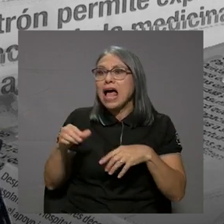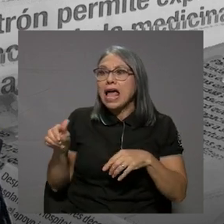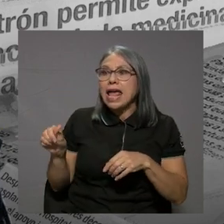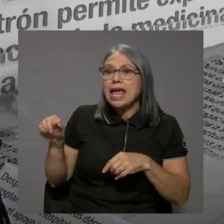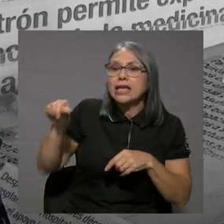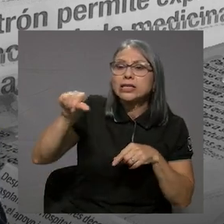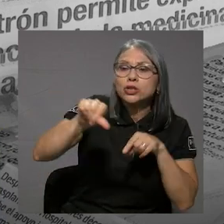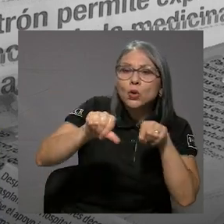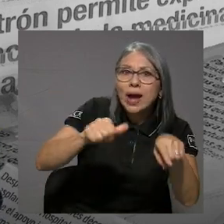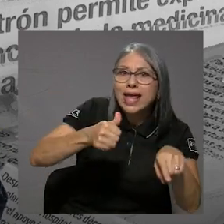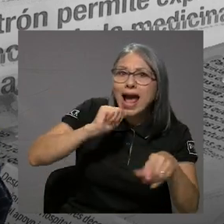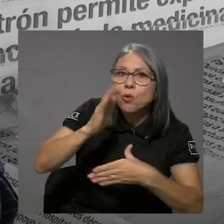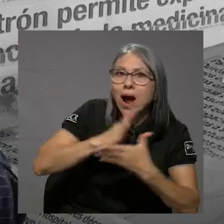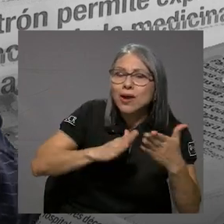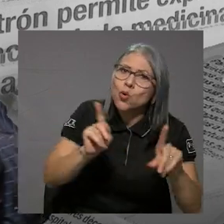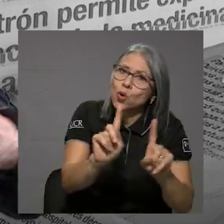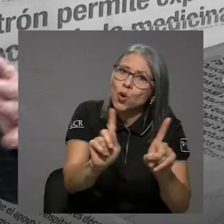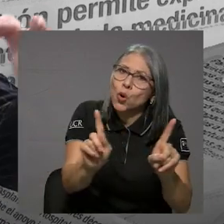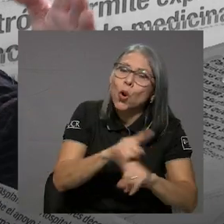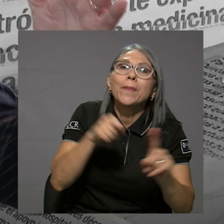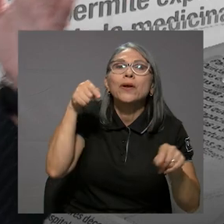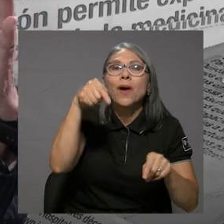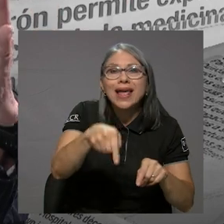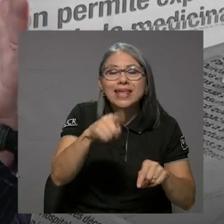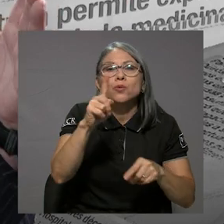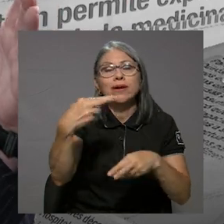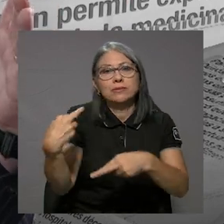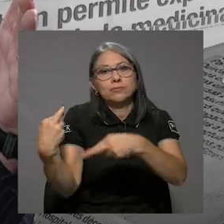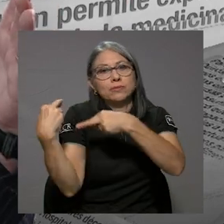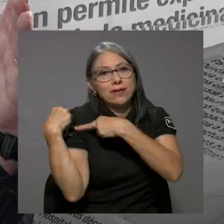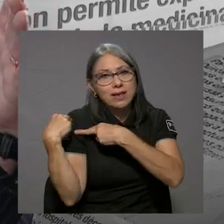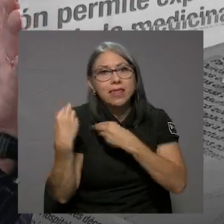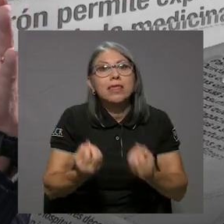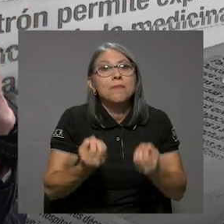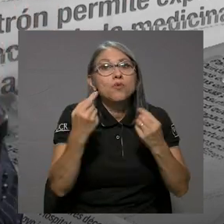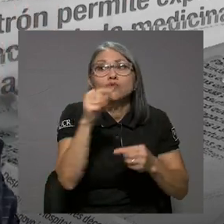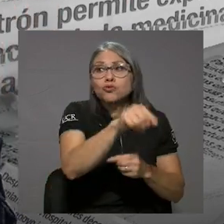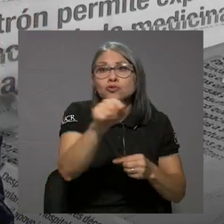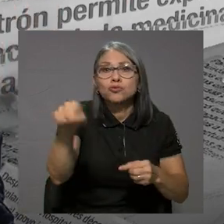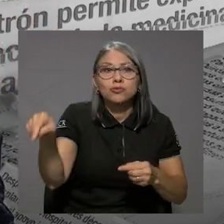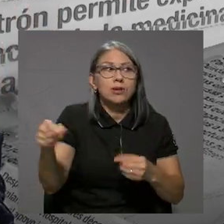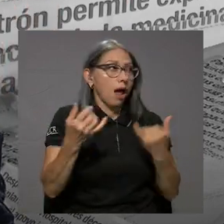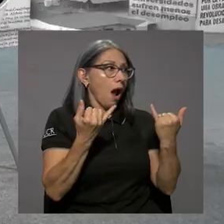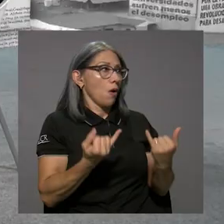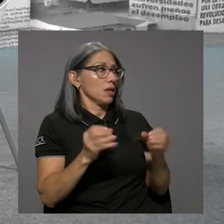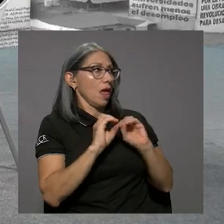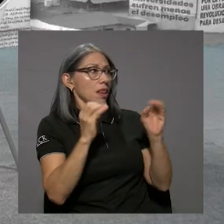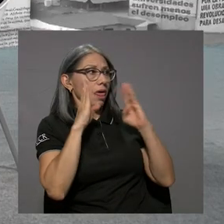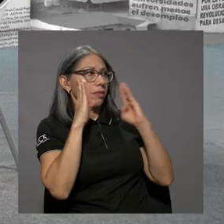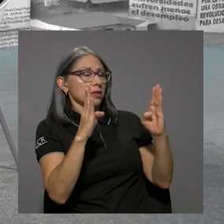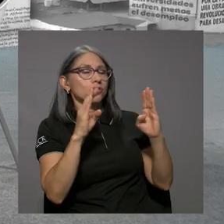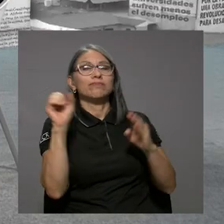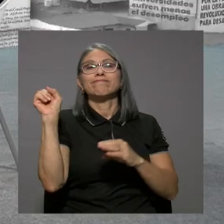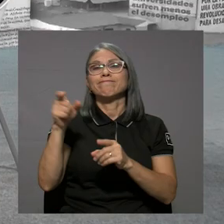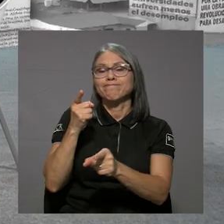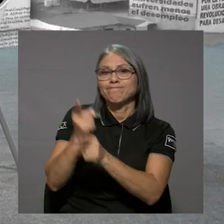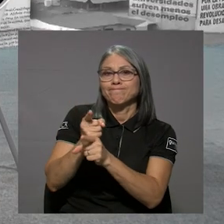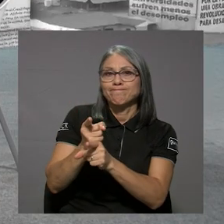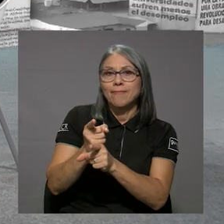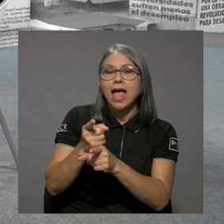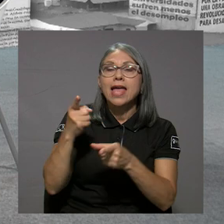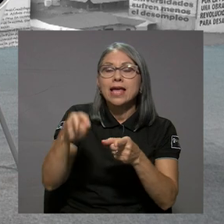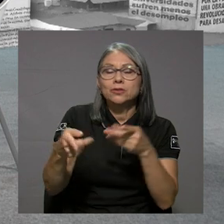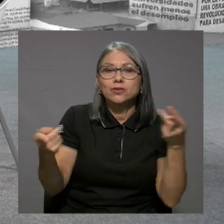responsabilidad aquí, que hay muchos actores también responsables. Que no le están prestando atención. Que no se le ha prestado atención.